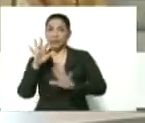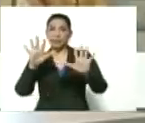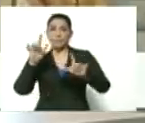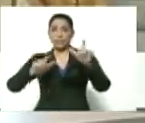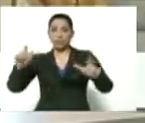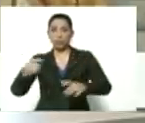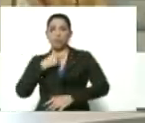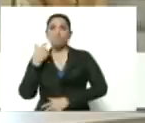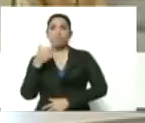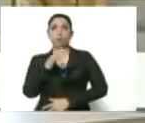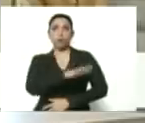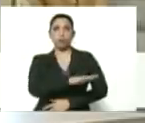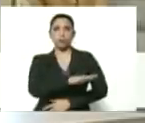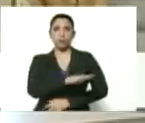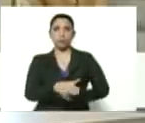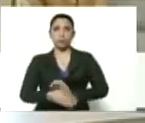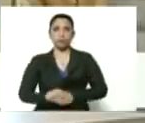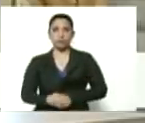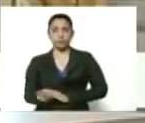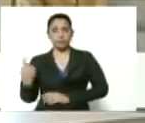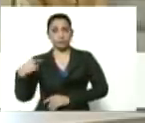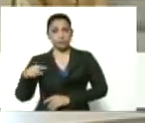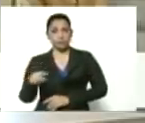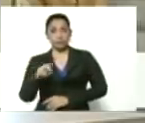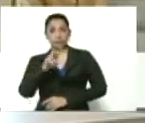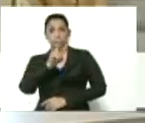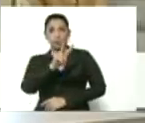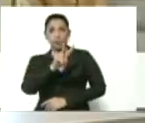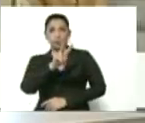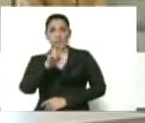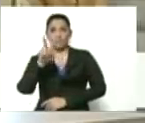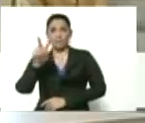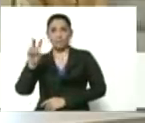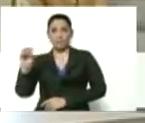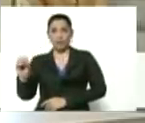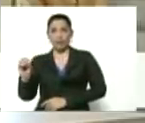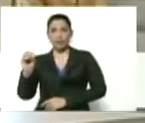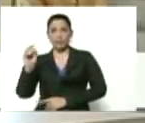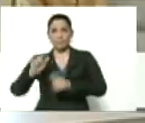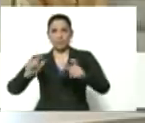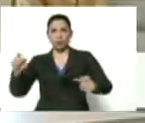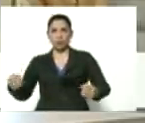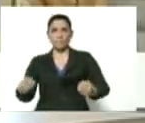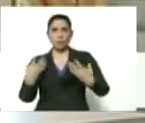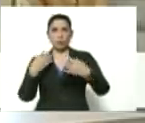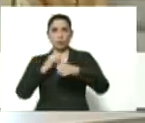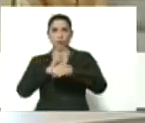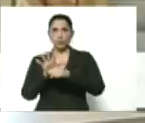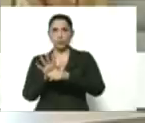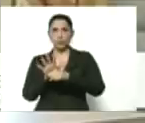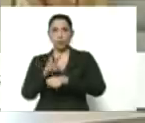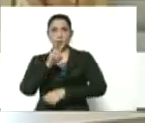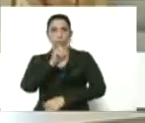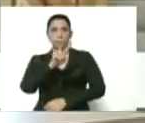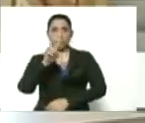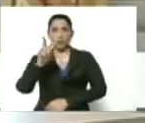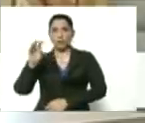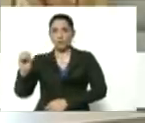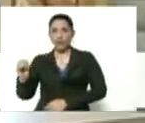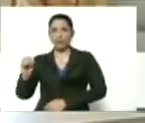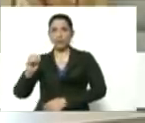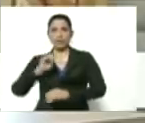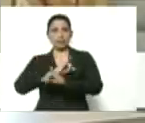Tenemos 220 casos al día de hoy. 220 casos